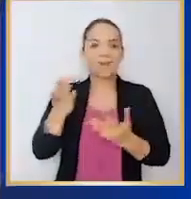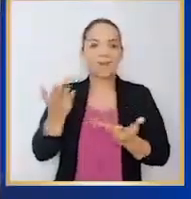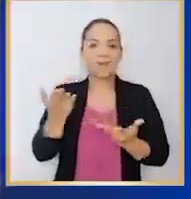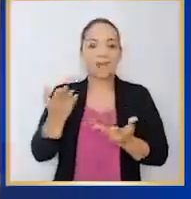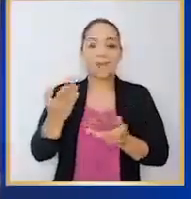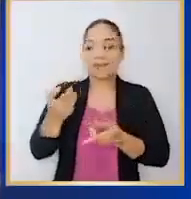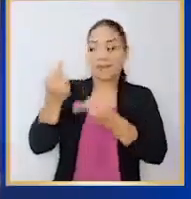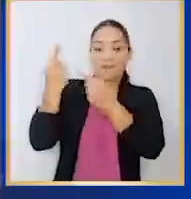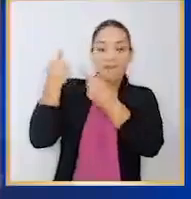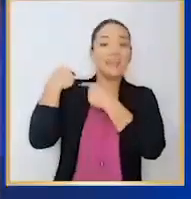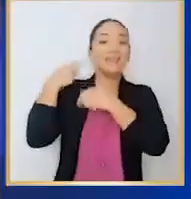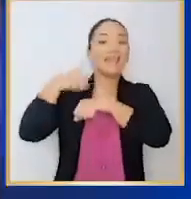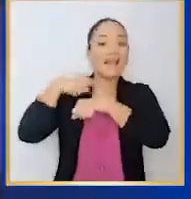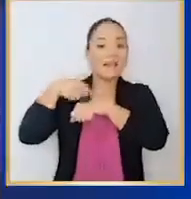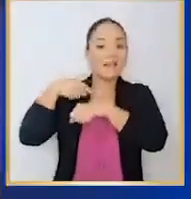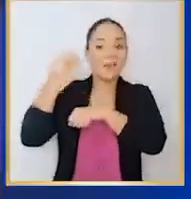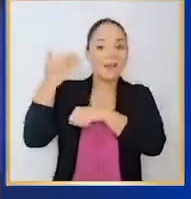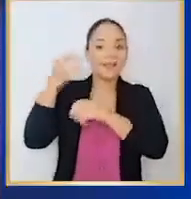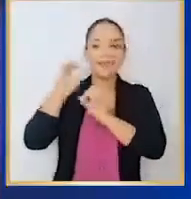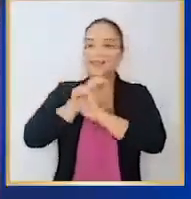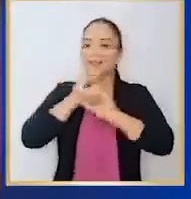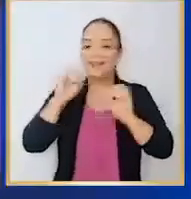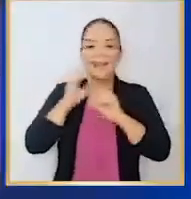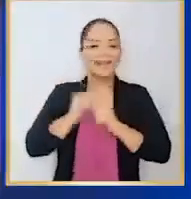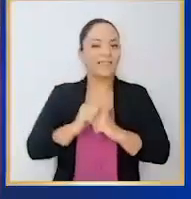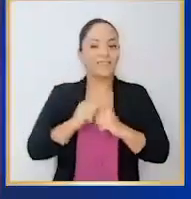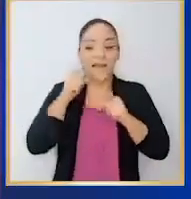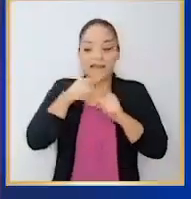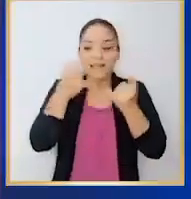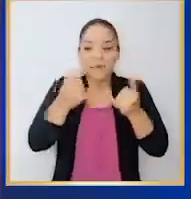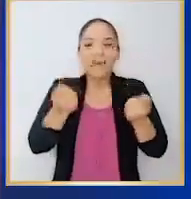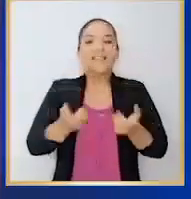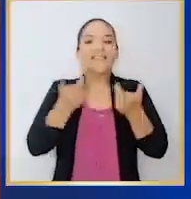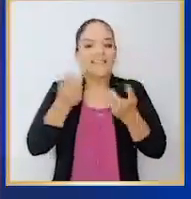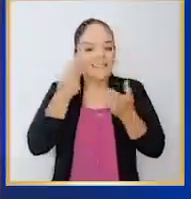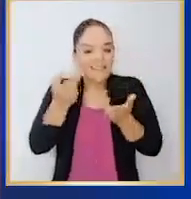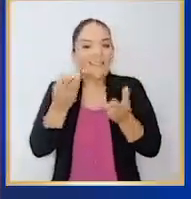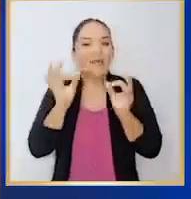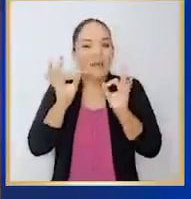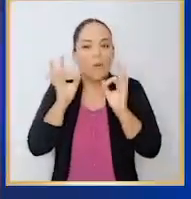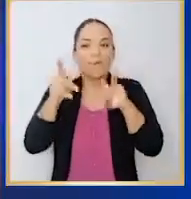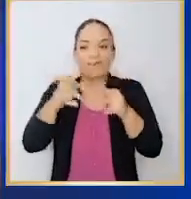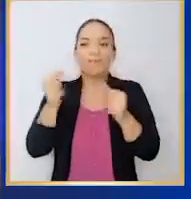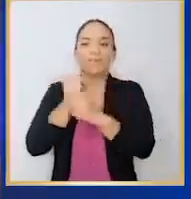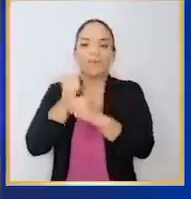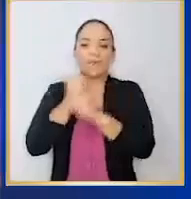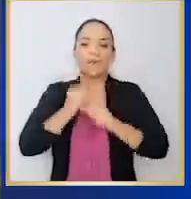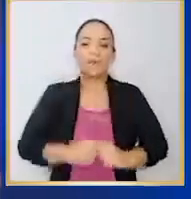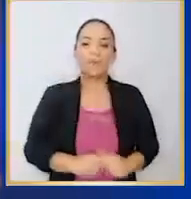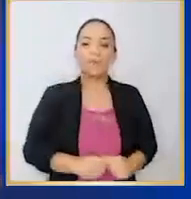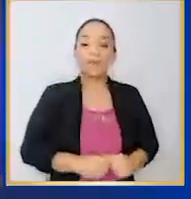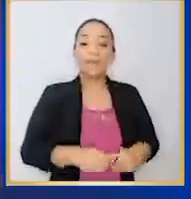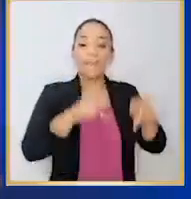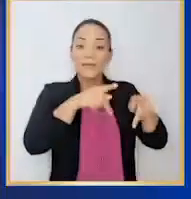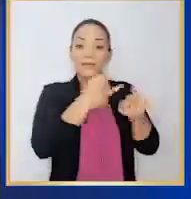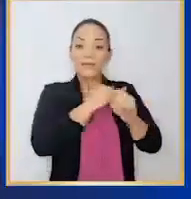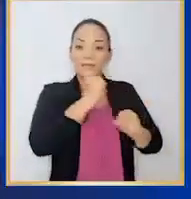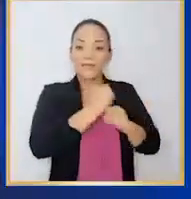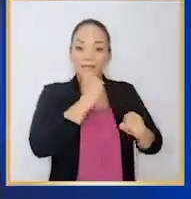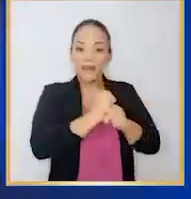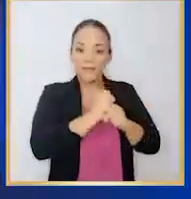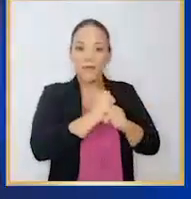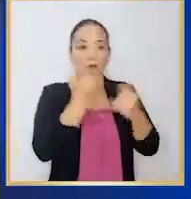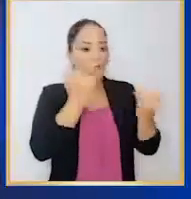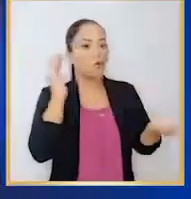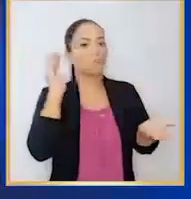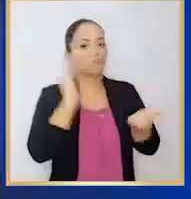hace muchísimo tiempo nuestro país no había tenido la dicha de ver. El desempleo en Costa Rica nunca